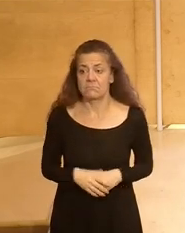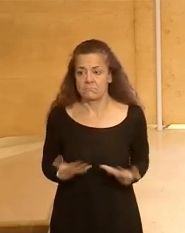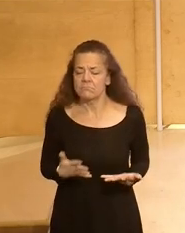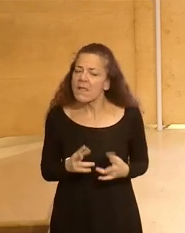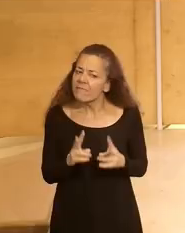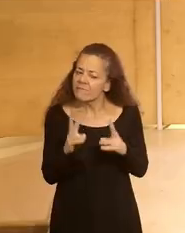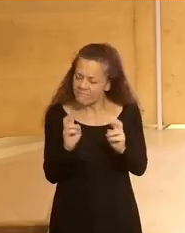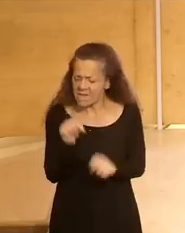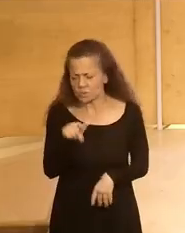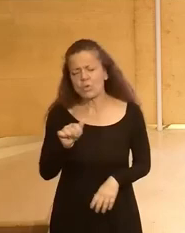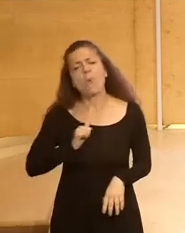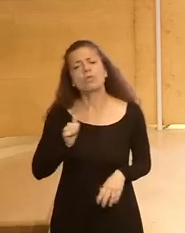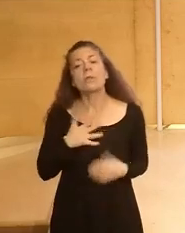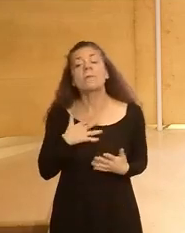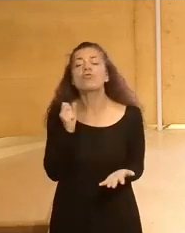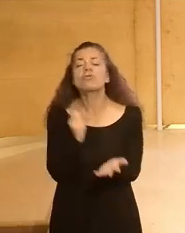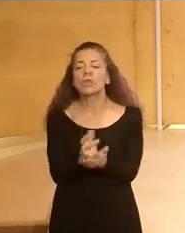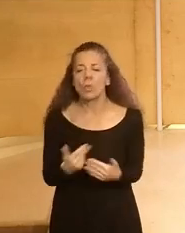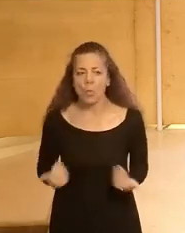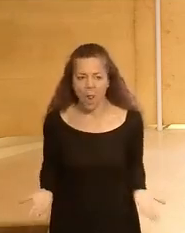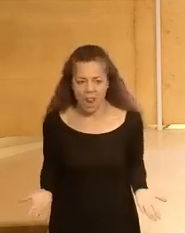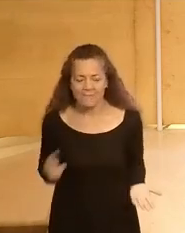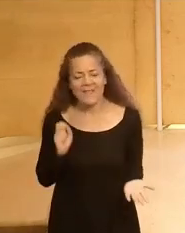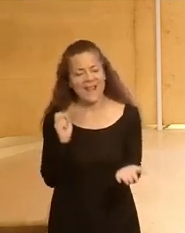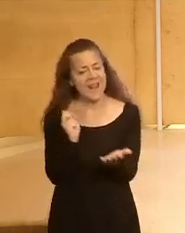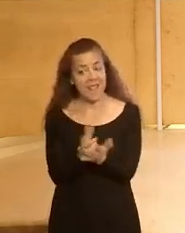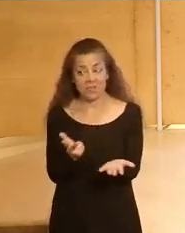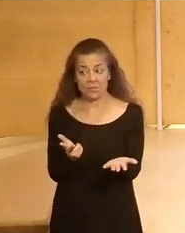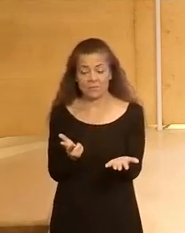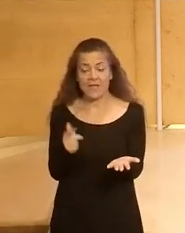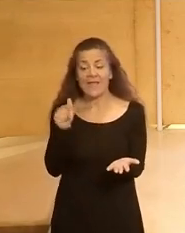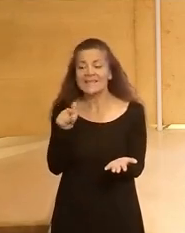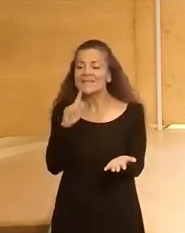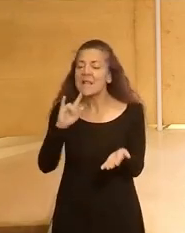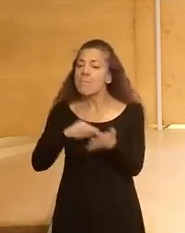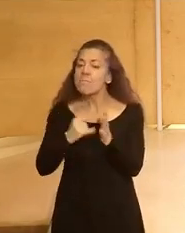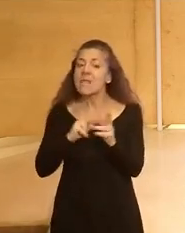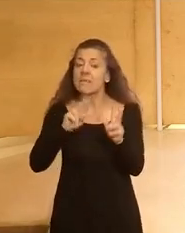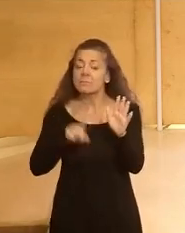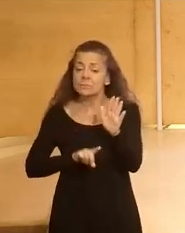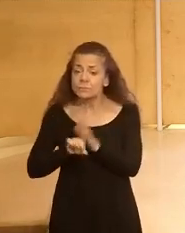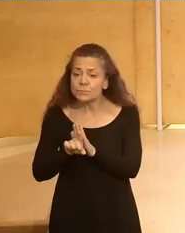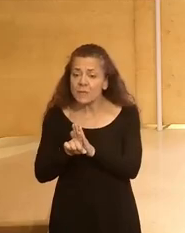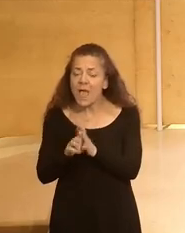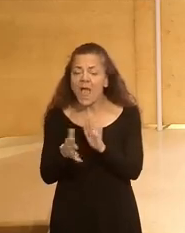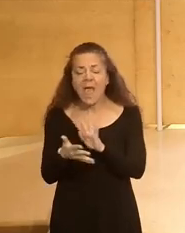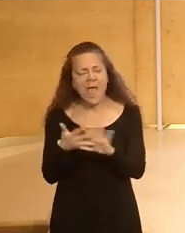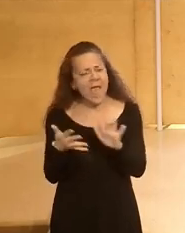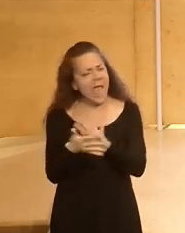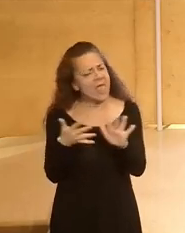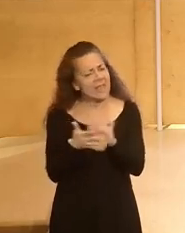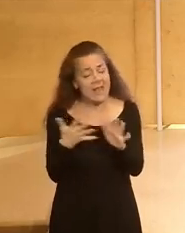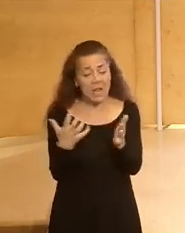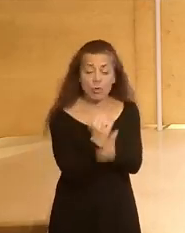vale es una gran oportunidad pero ¿cuál es el reto? el reto y es lo que es el plan de recuperación es acelerar todo lo